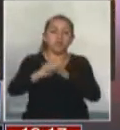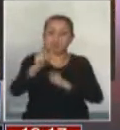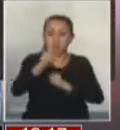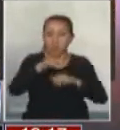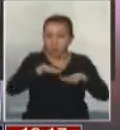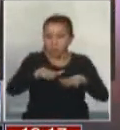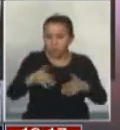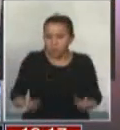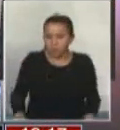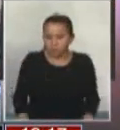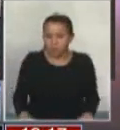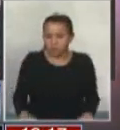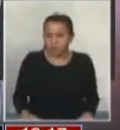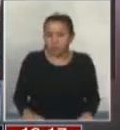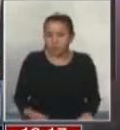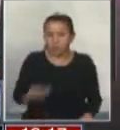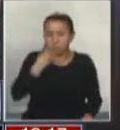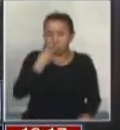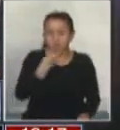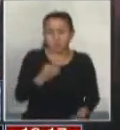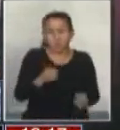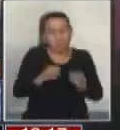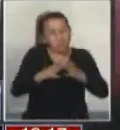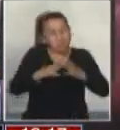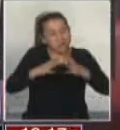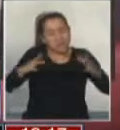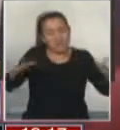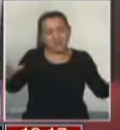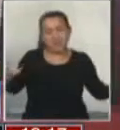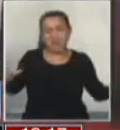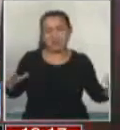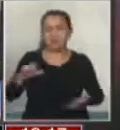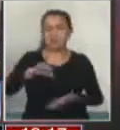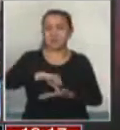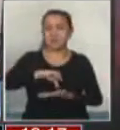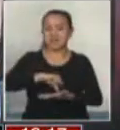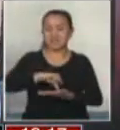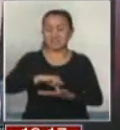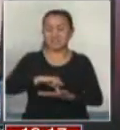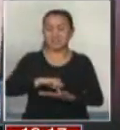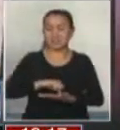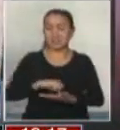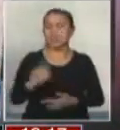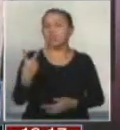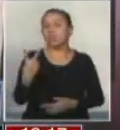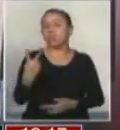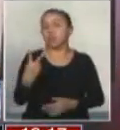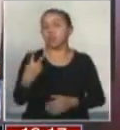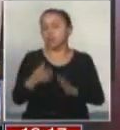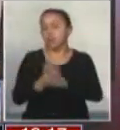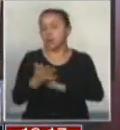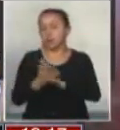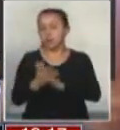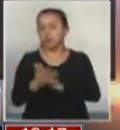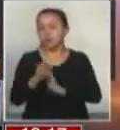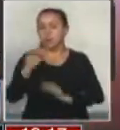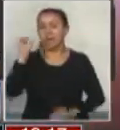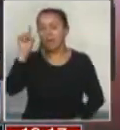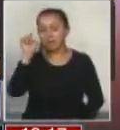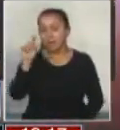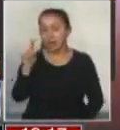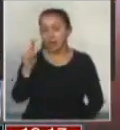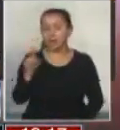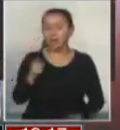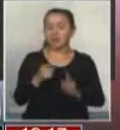esta iniciativa. Pero mire, hay una enorme cantidad de países, por mencionarles dos así al tiro, ¿no? Alemania,